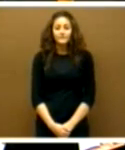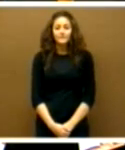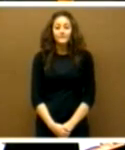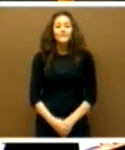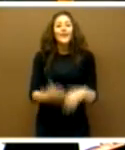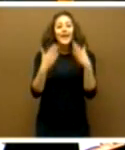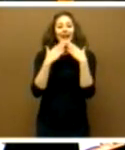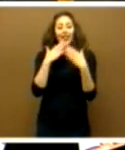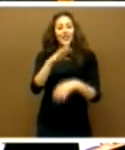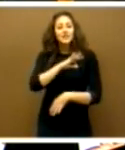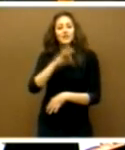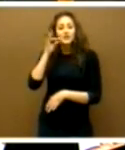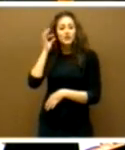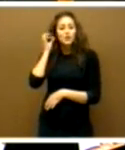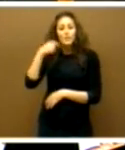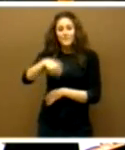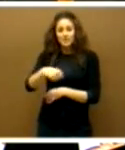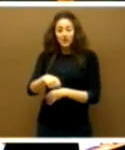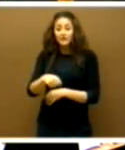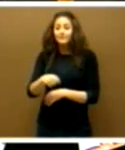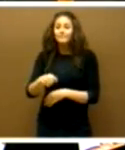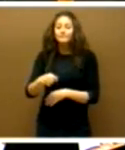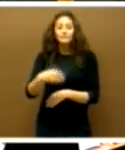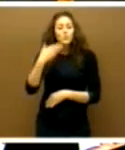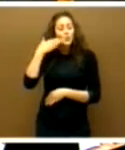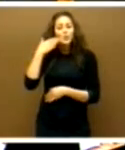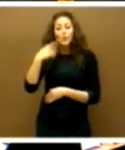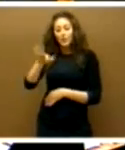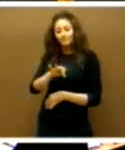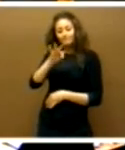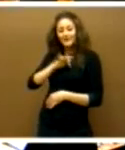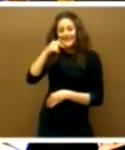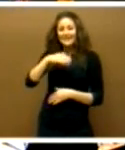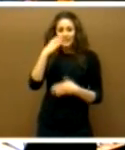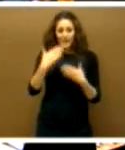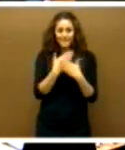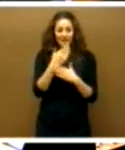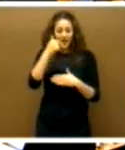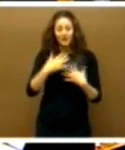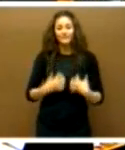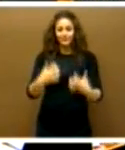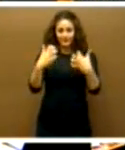Gracias, señor presidente. Un honor que me dé usted la palabra esta mañana en este Parlamento.